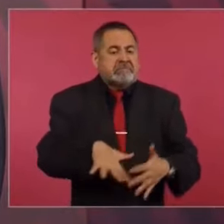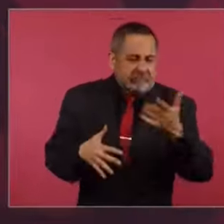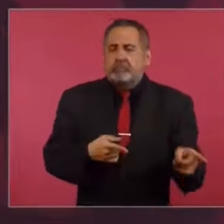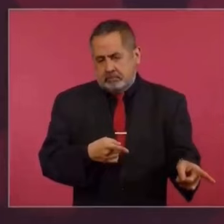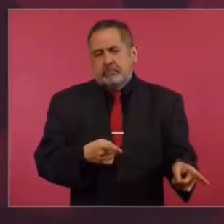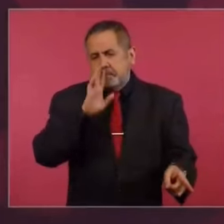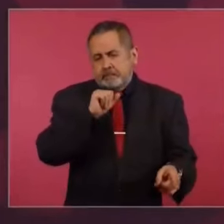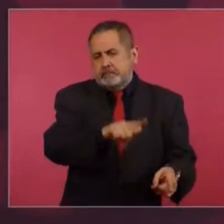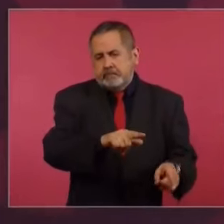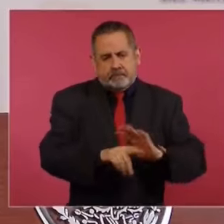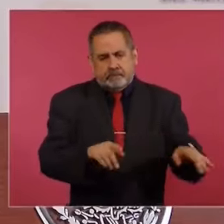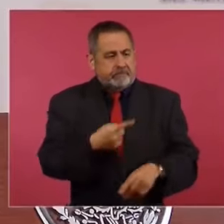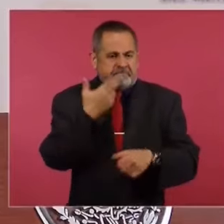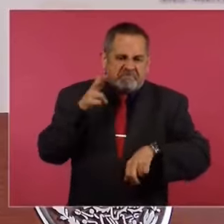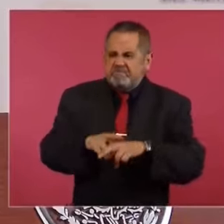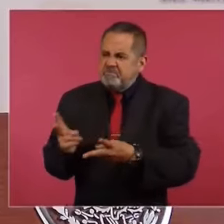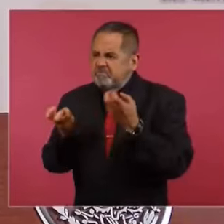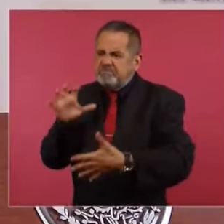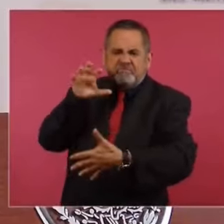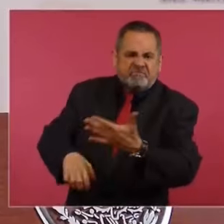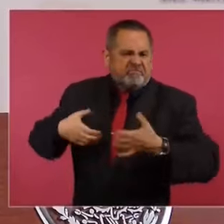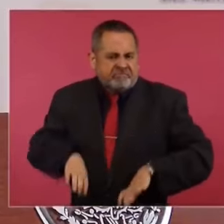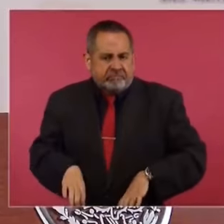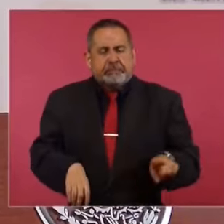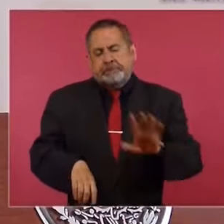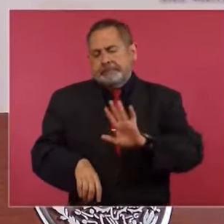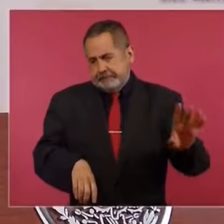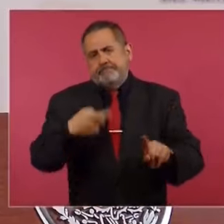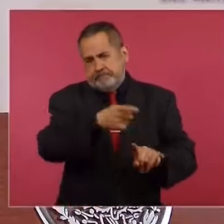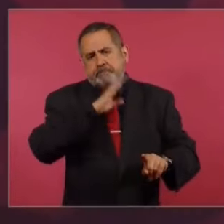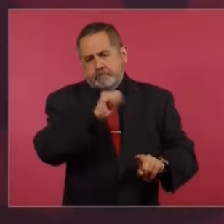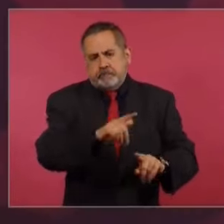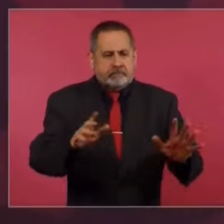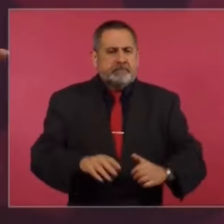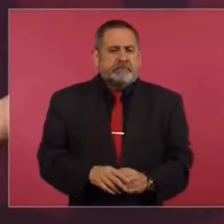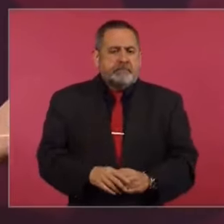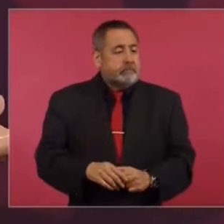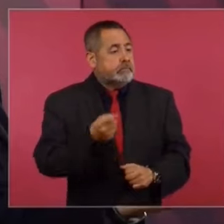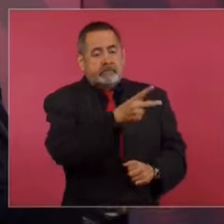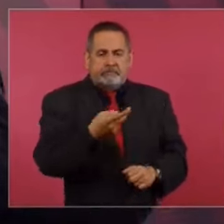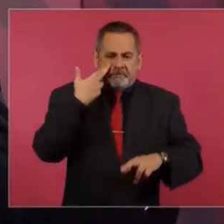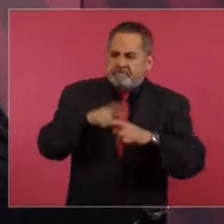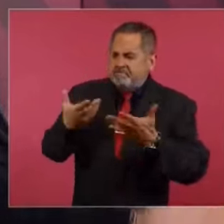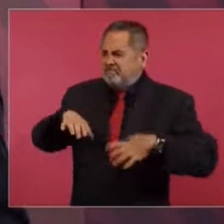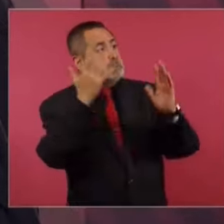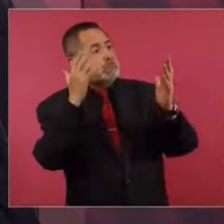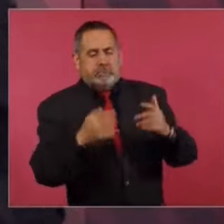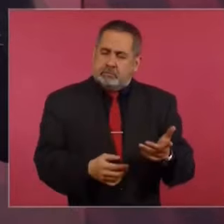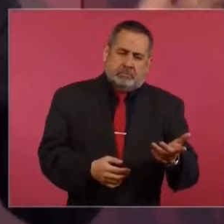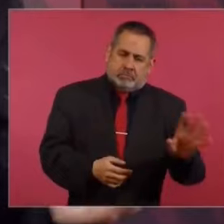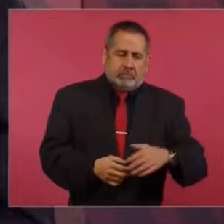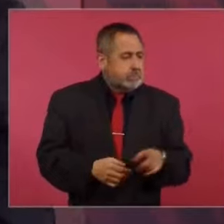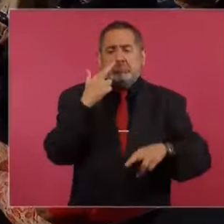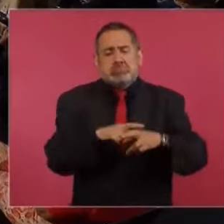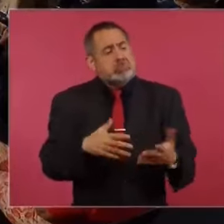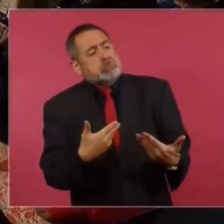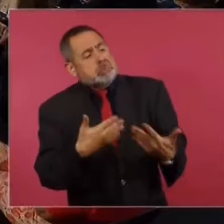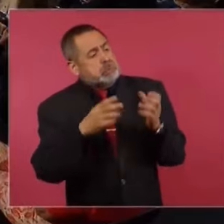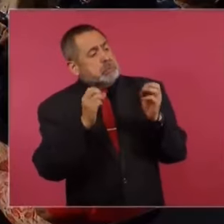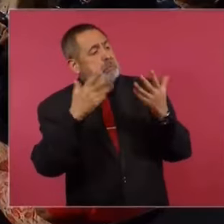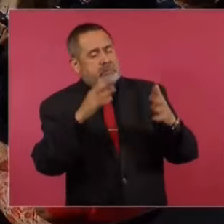riqueza malavida. De los que se dedican a robar, saquear. Y que además, ni siquiera pierden su respetabilidad. Y lo ven normal.